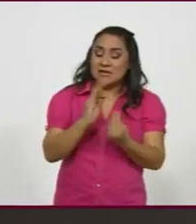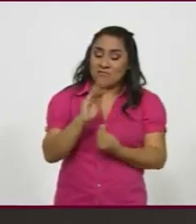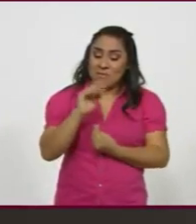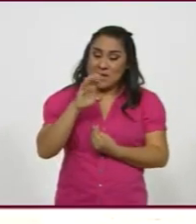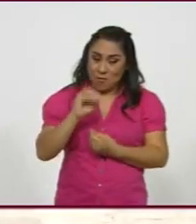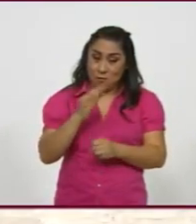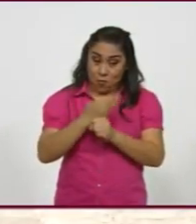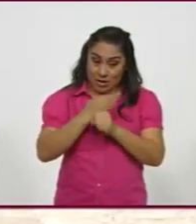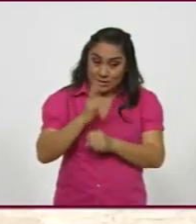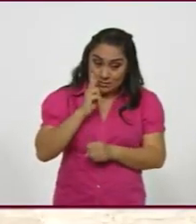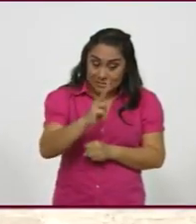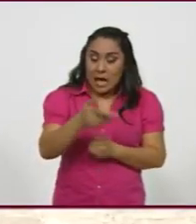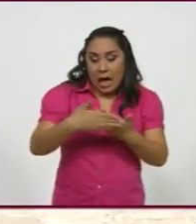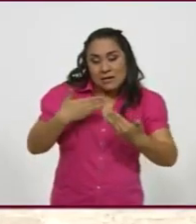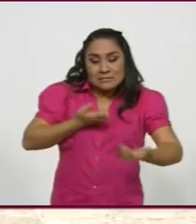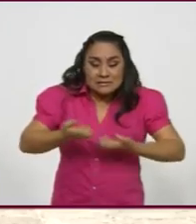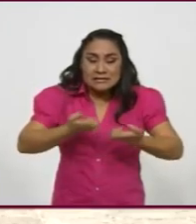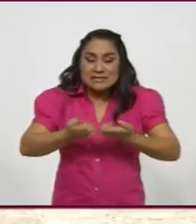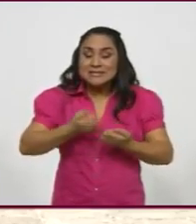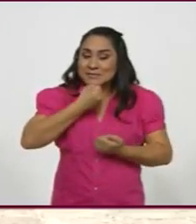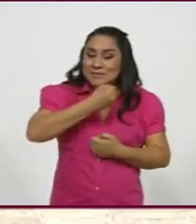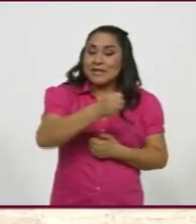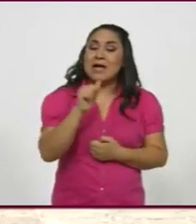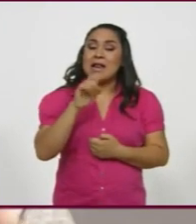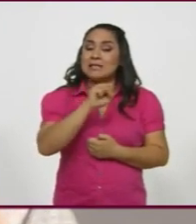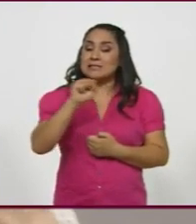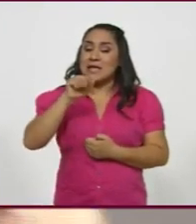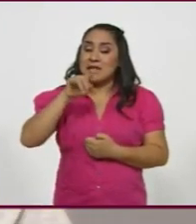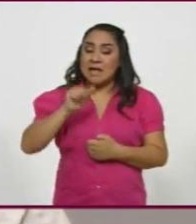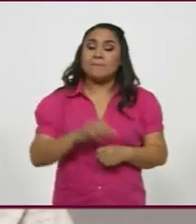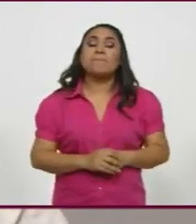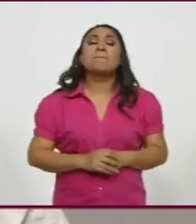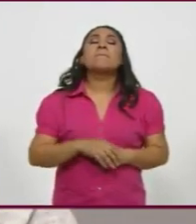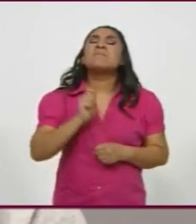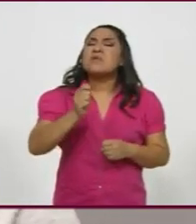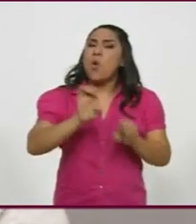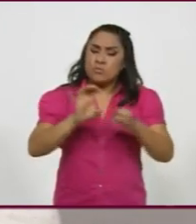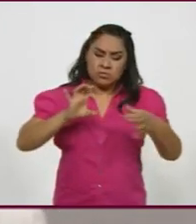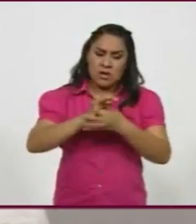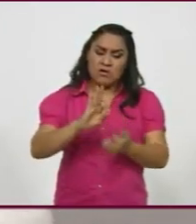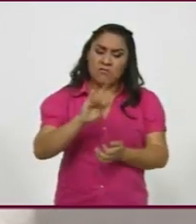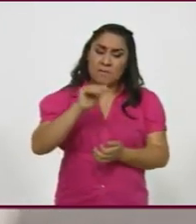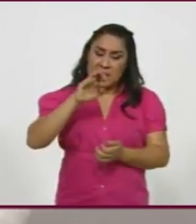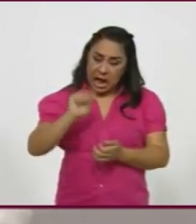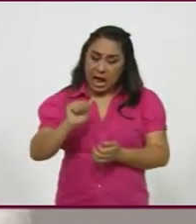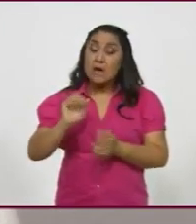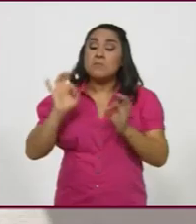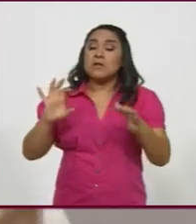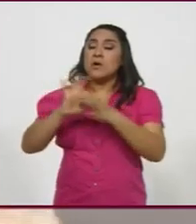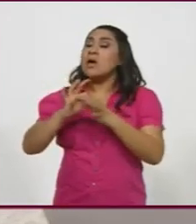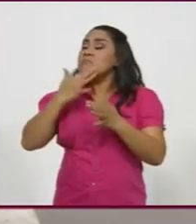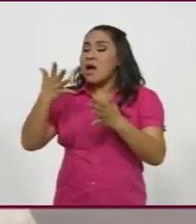Aquí parte de lo que captamos en el ensayo y las palabras de Alessandra Calaf. Una movimentación flamenca con una música de un compositor